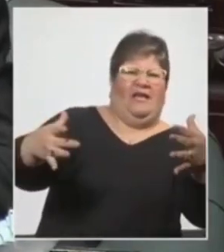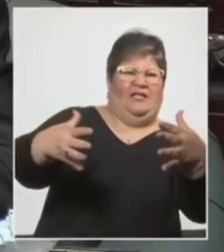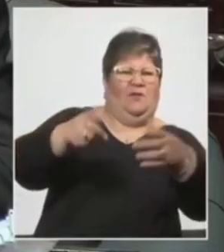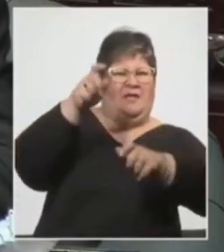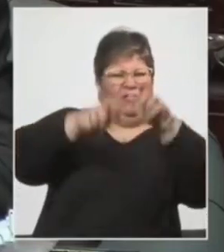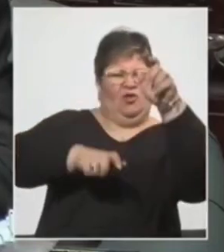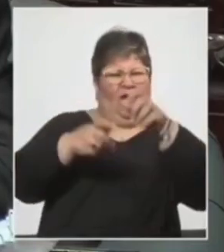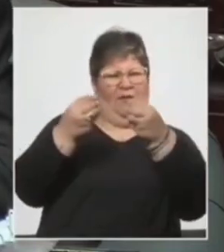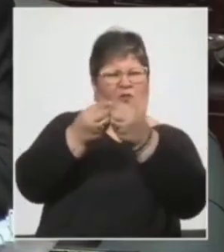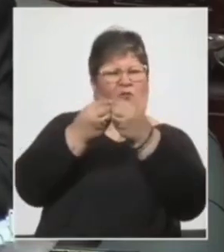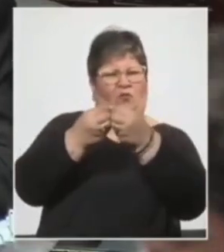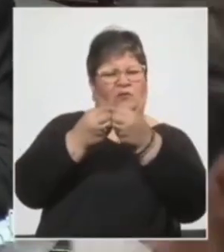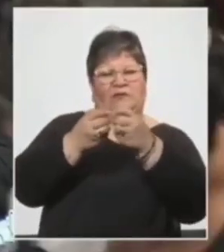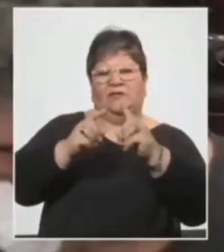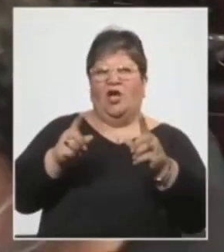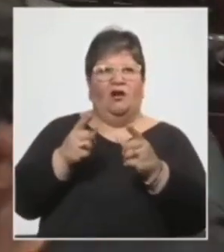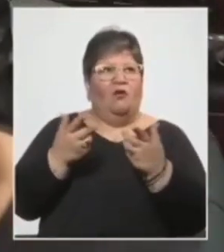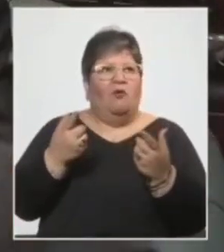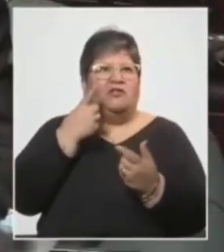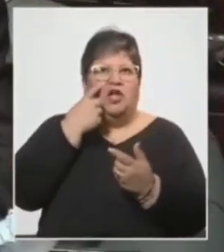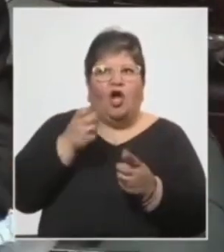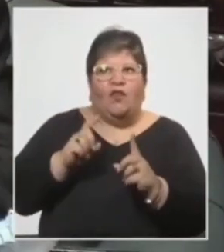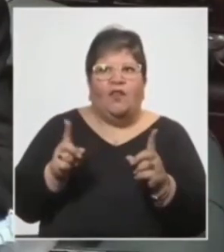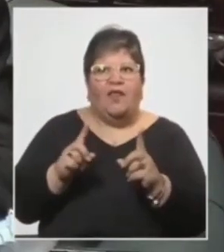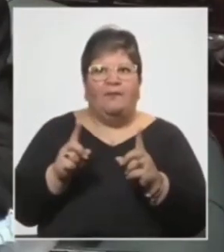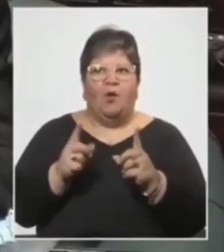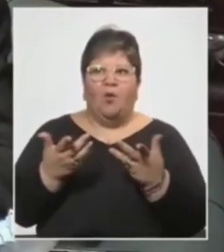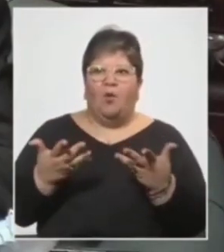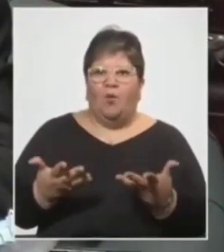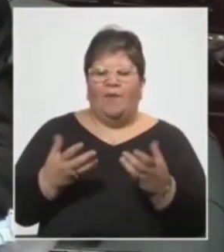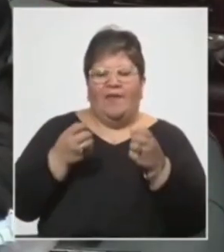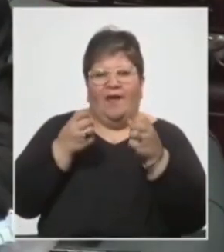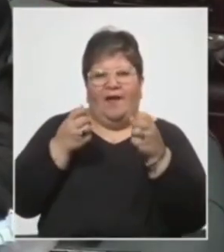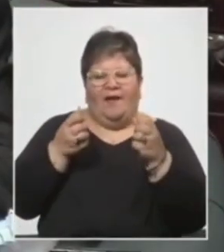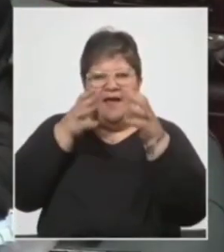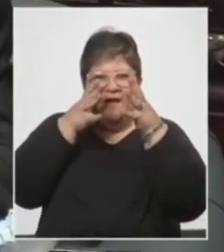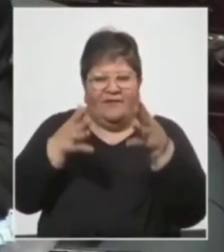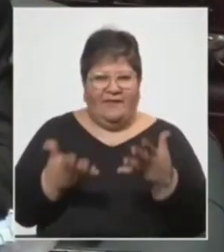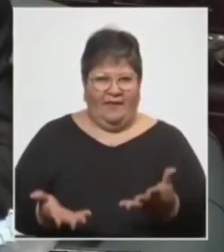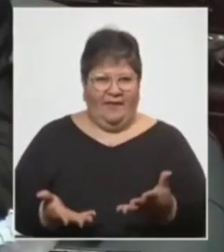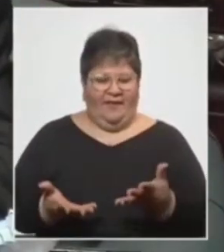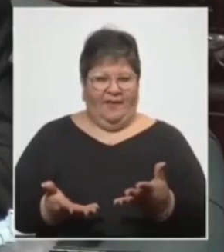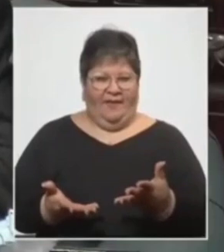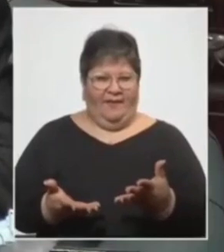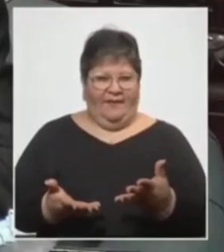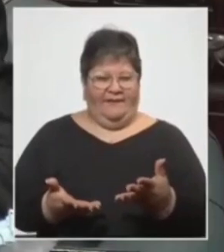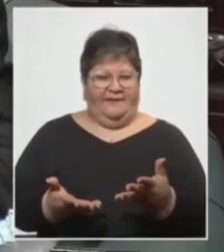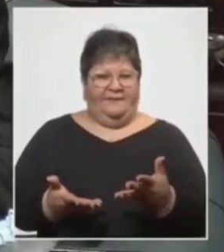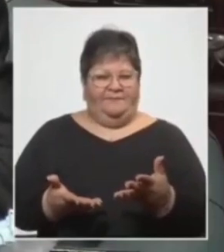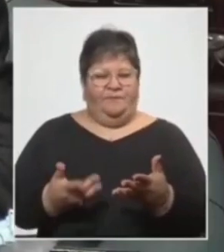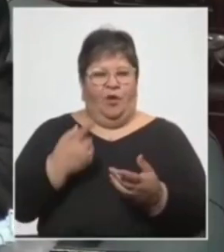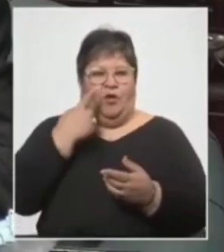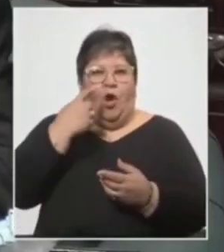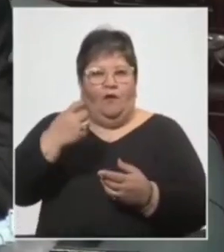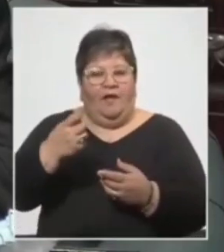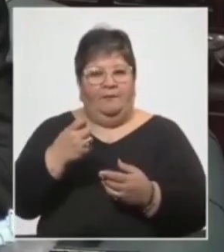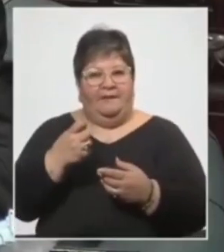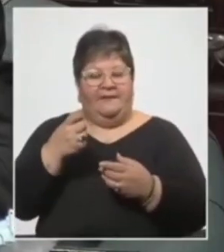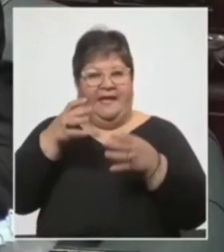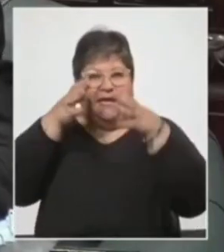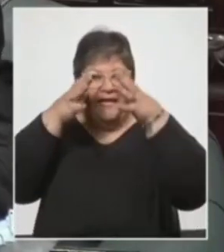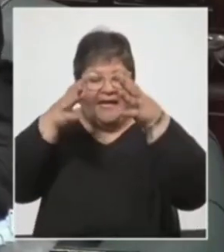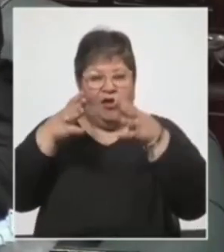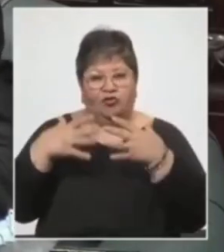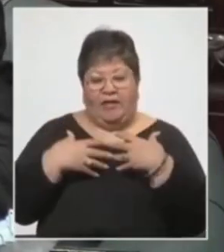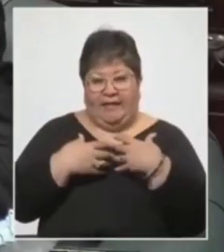viendo la gravedad que tienen las aglomeraciones cuando existen, obviamente, notorios riesgos sanitarios. Así